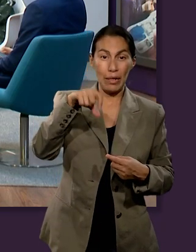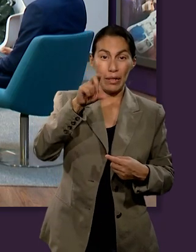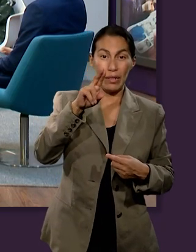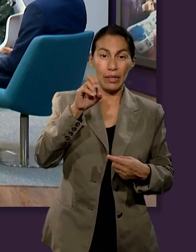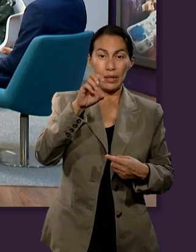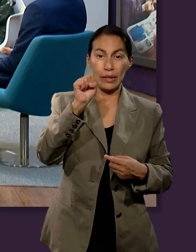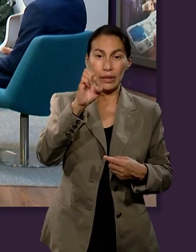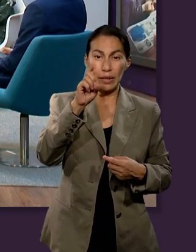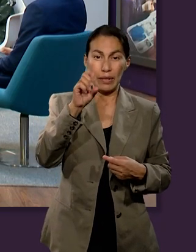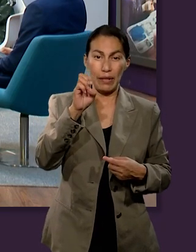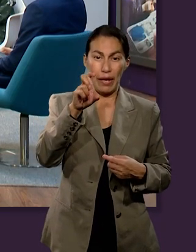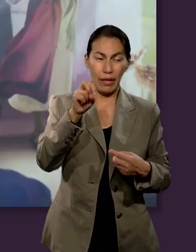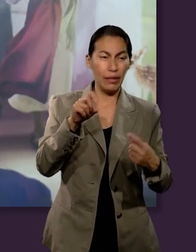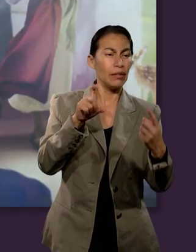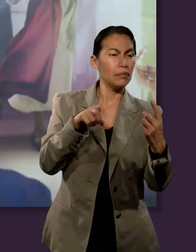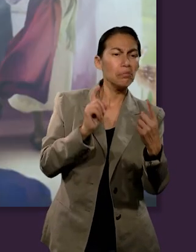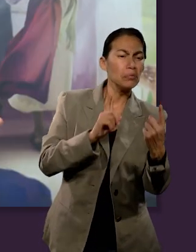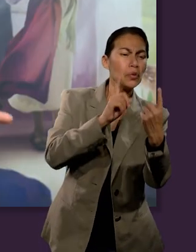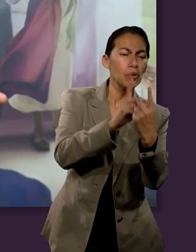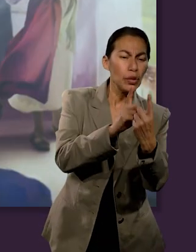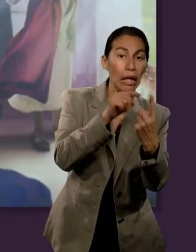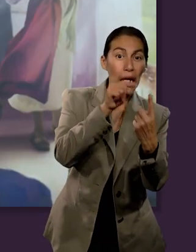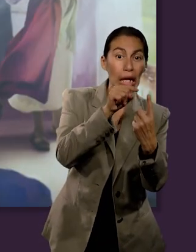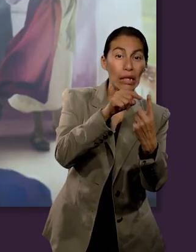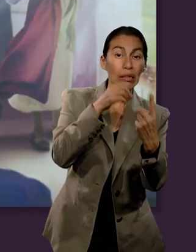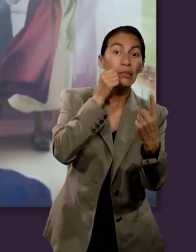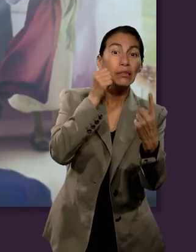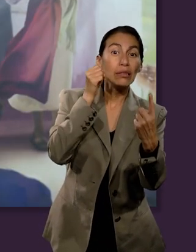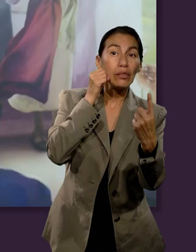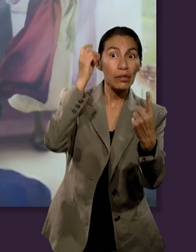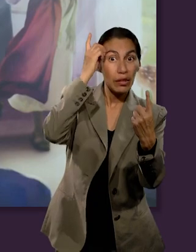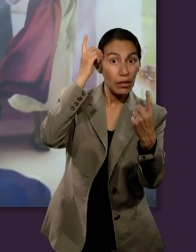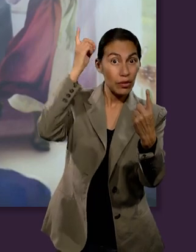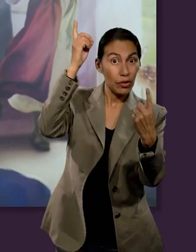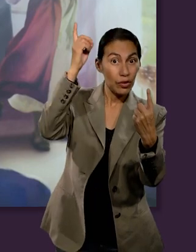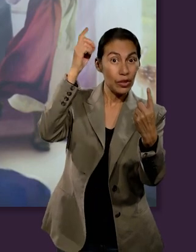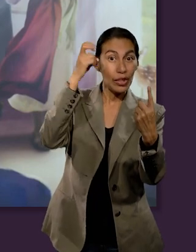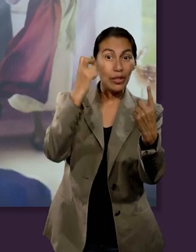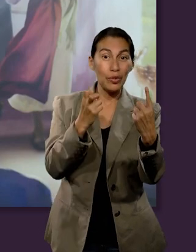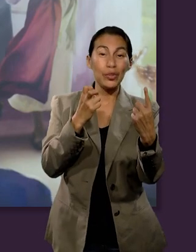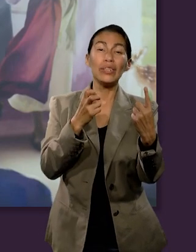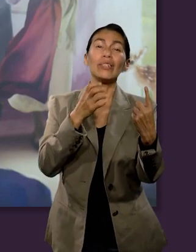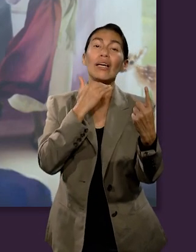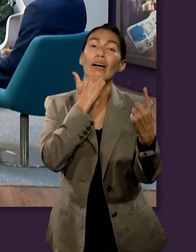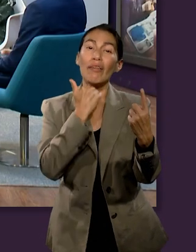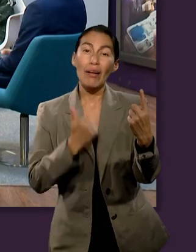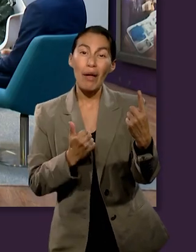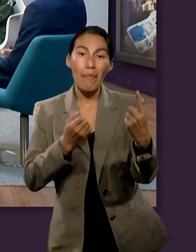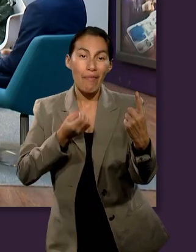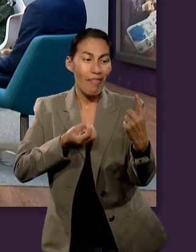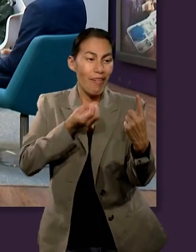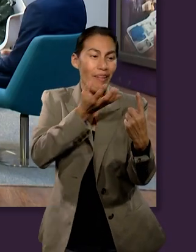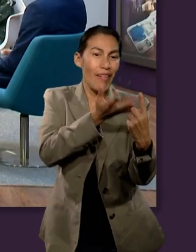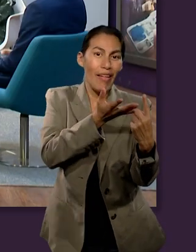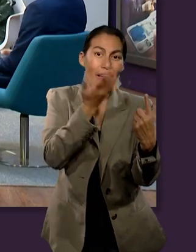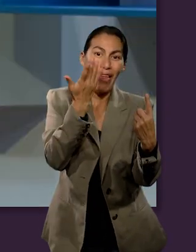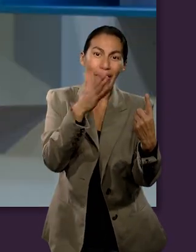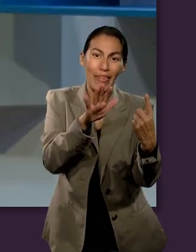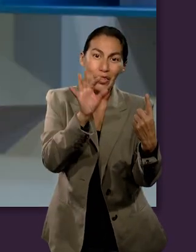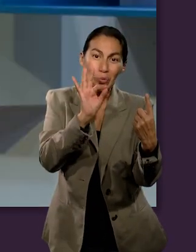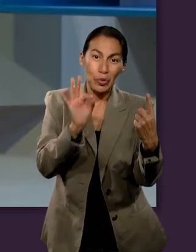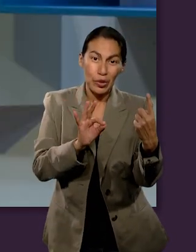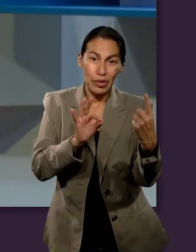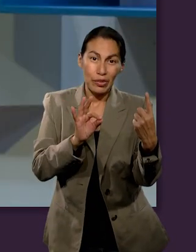Biblia llamado Melquisedec, a quien se identifica como sacerdote del Dios Altísimo. Y el texto nos dice que Abraham le da los